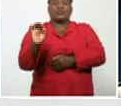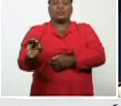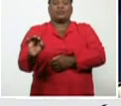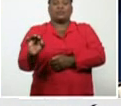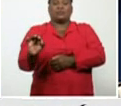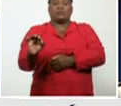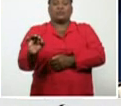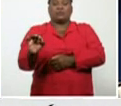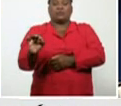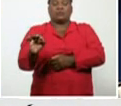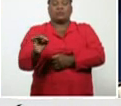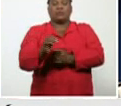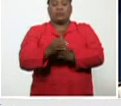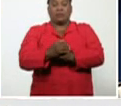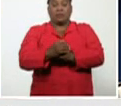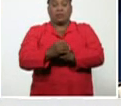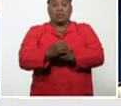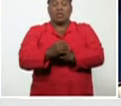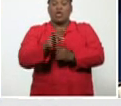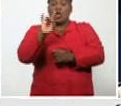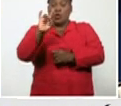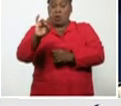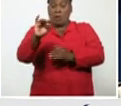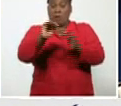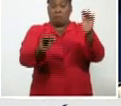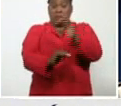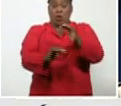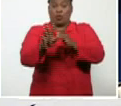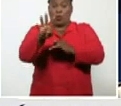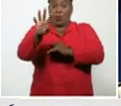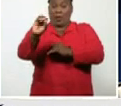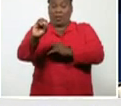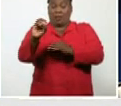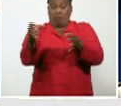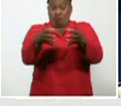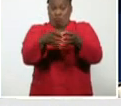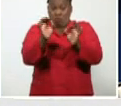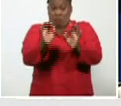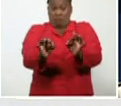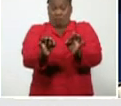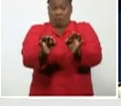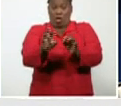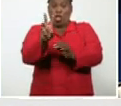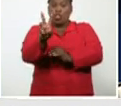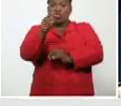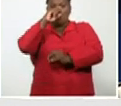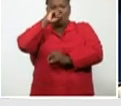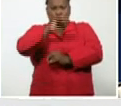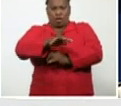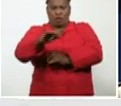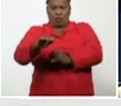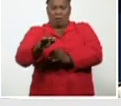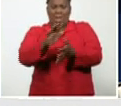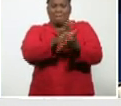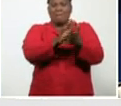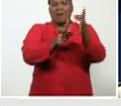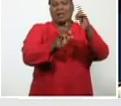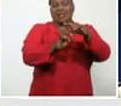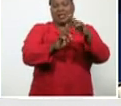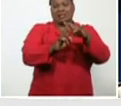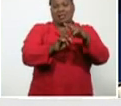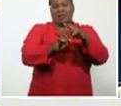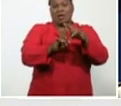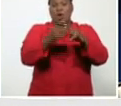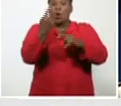Entre los nueve menores de 40 años, hay dos niños de matanza, uno de ocho